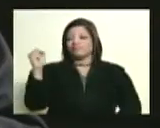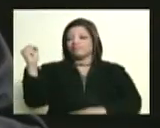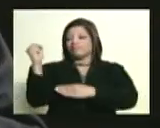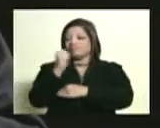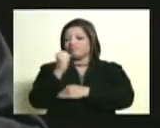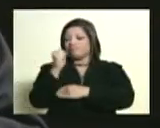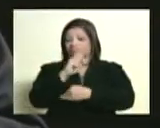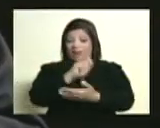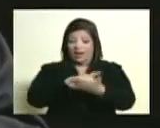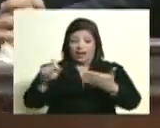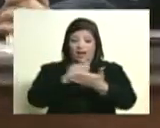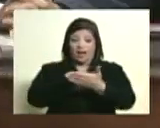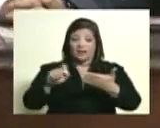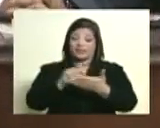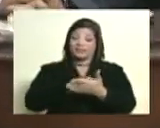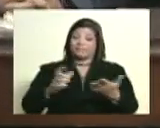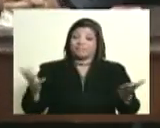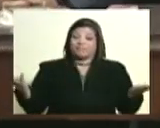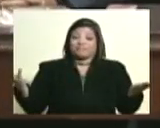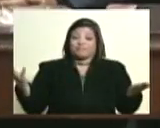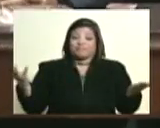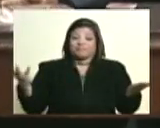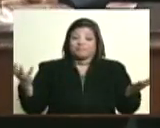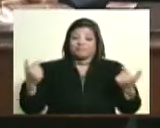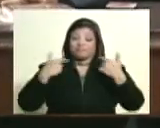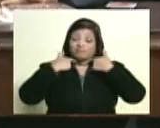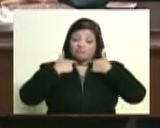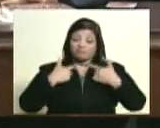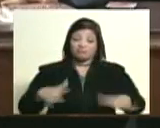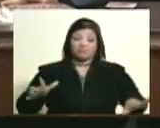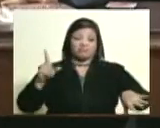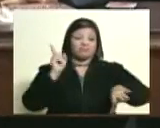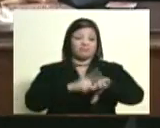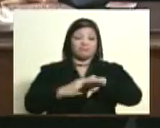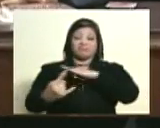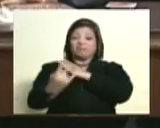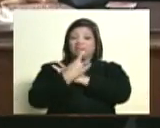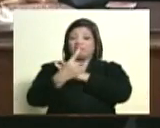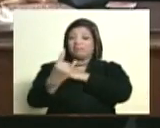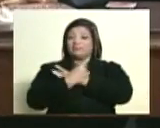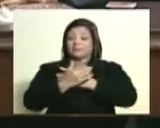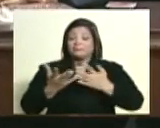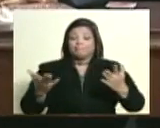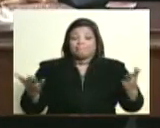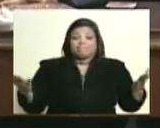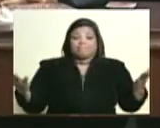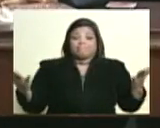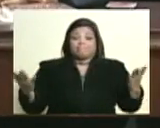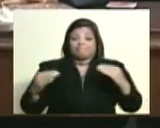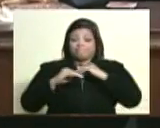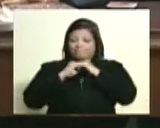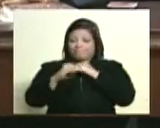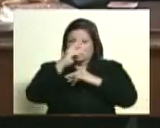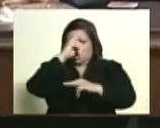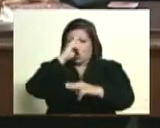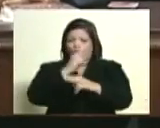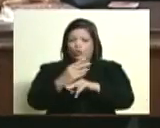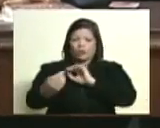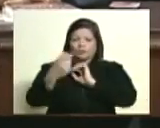carta... He arado en el mar. He arado en el mar, me han hoyado lo más sagrado, mi honor.